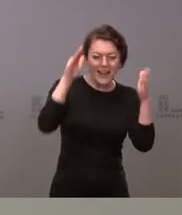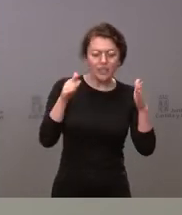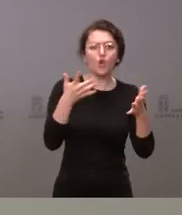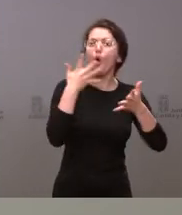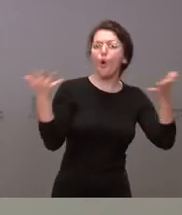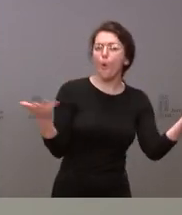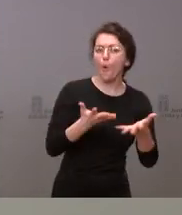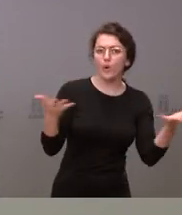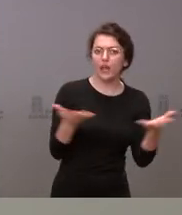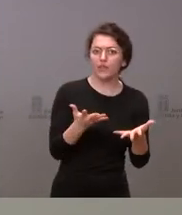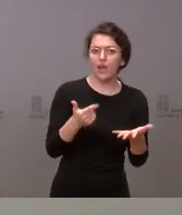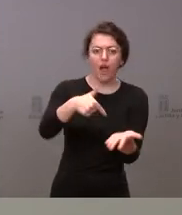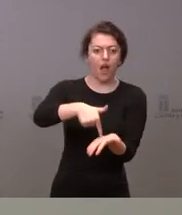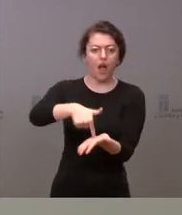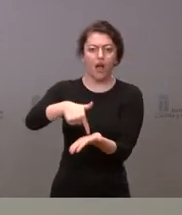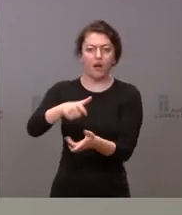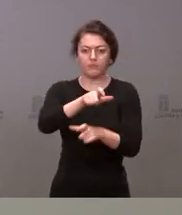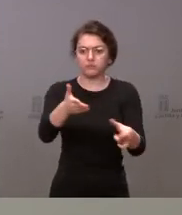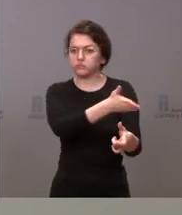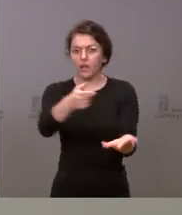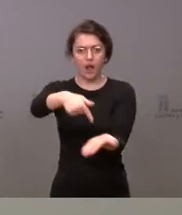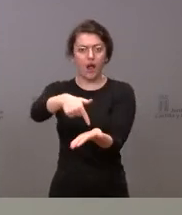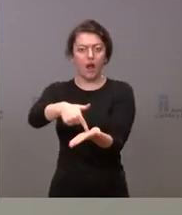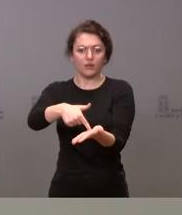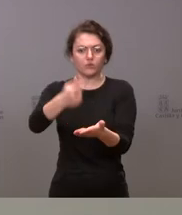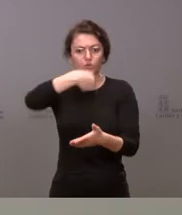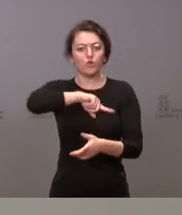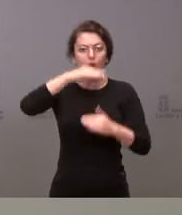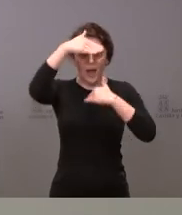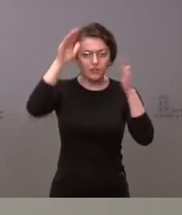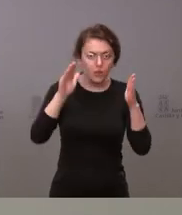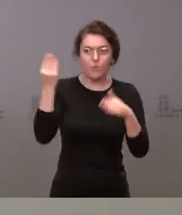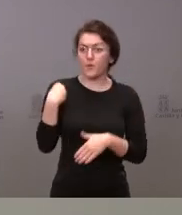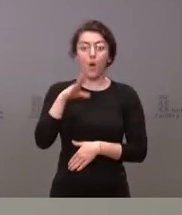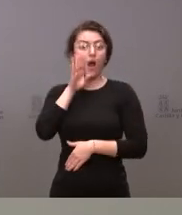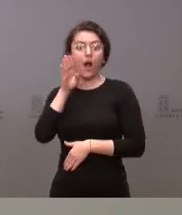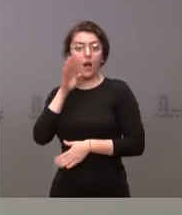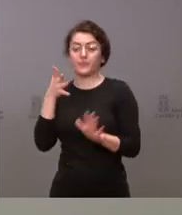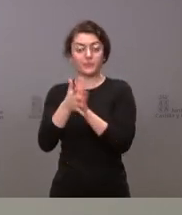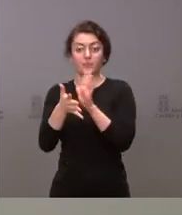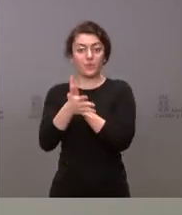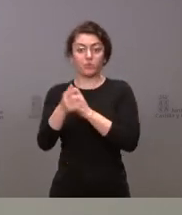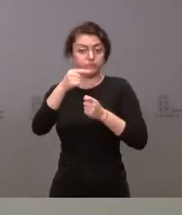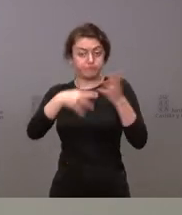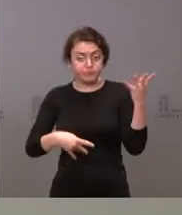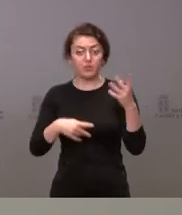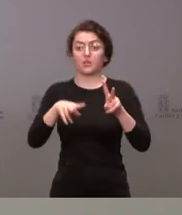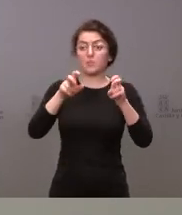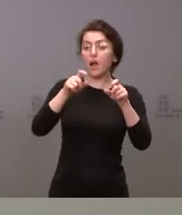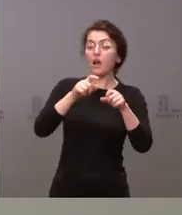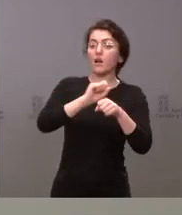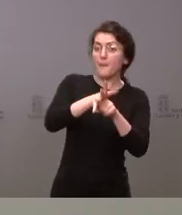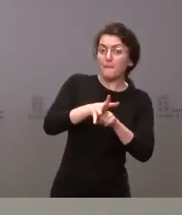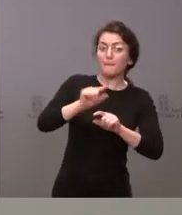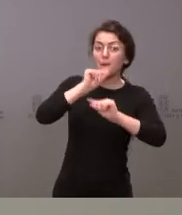prestan y nos demandan las personas de Castilla y León que en este caso les he relatado tienen mucho que ver con la pandemia con la